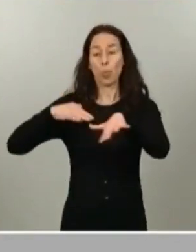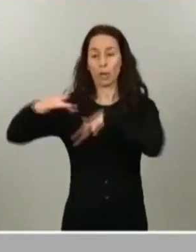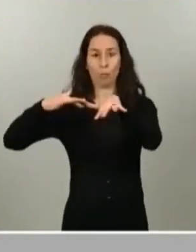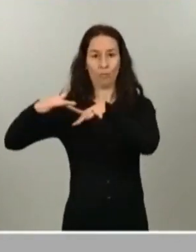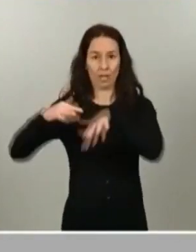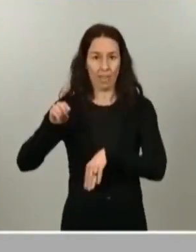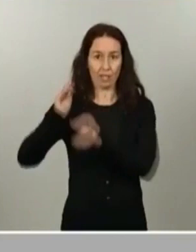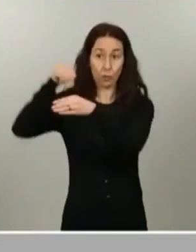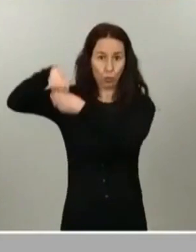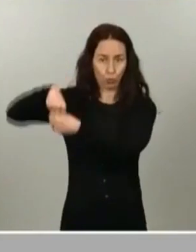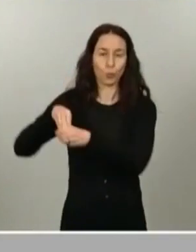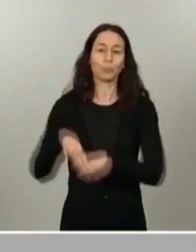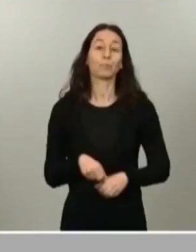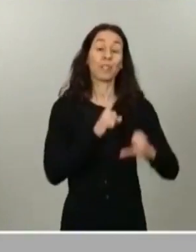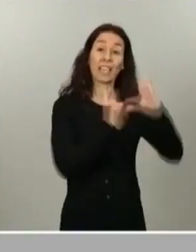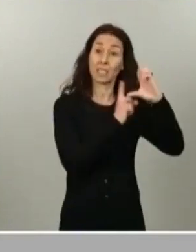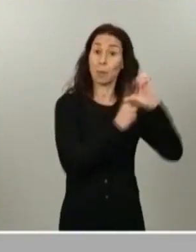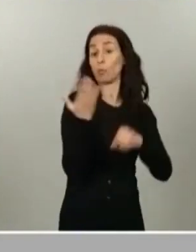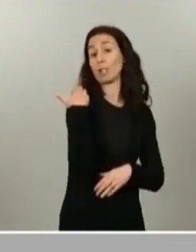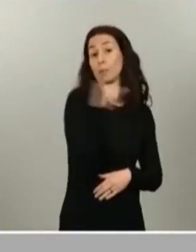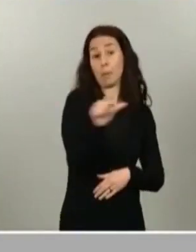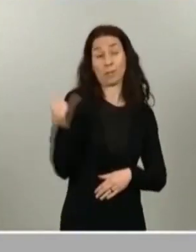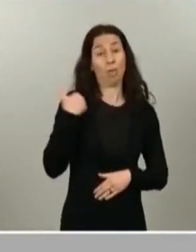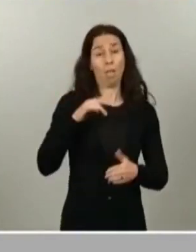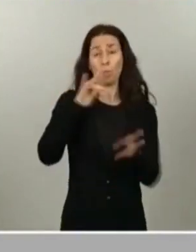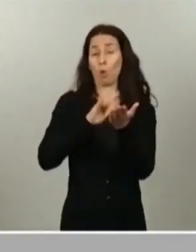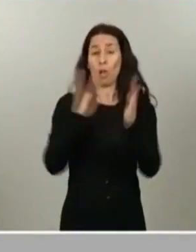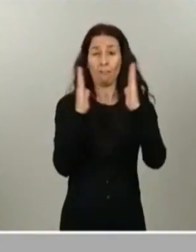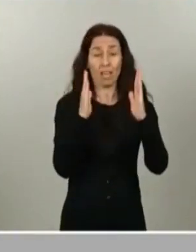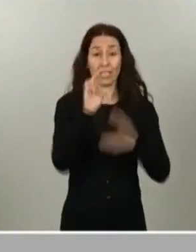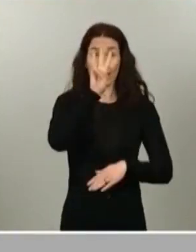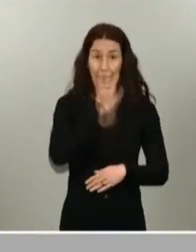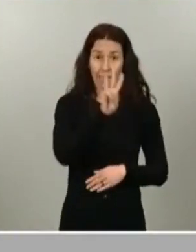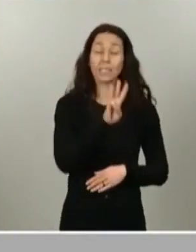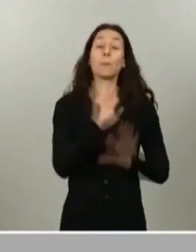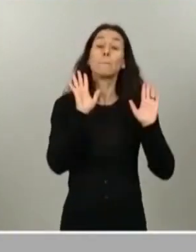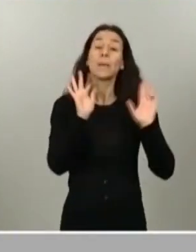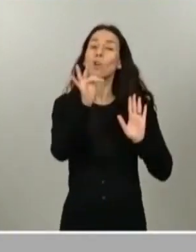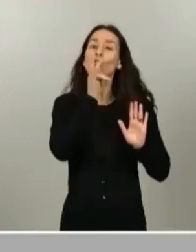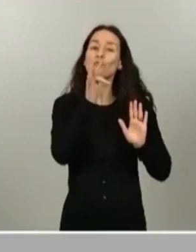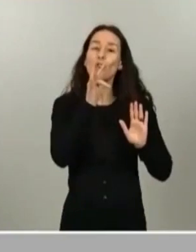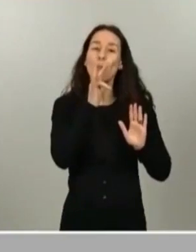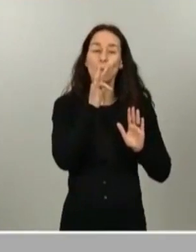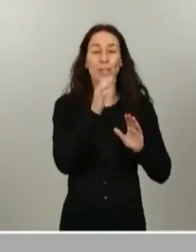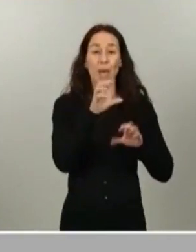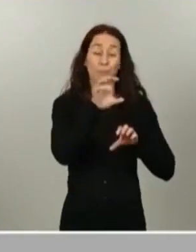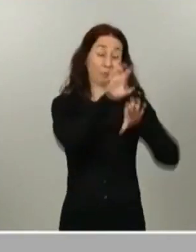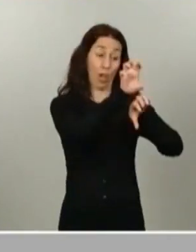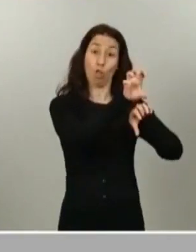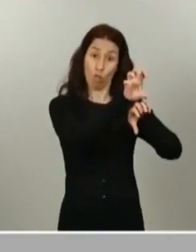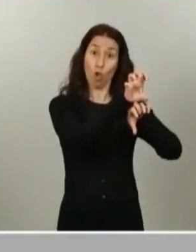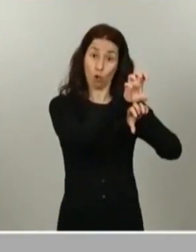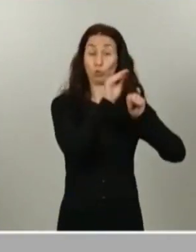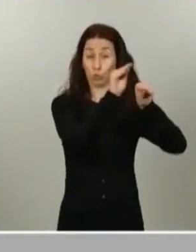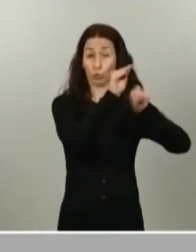ya había pasado a fase 3 la semana pasada, pero mantenía la separación de las dos provincias que conforman Extremadura,